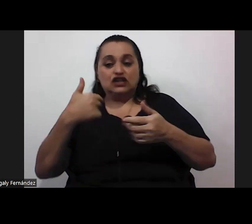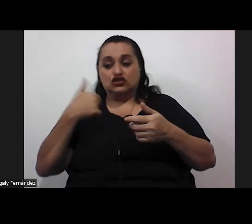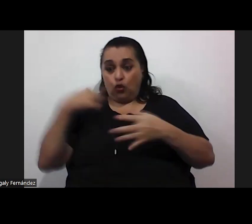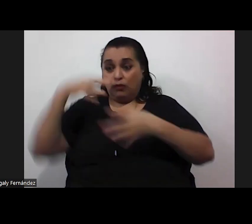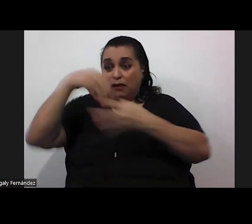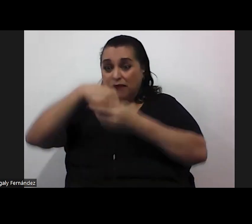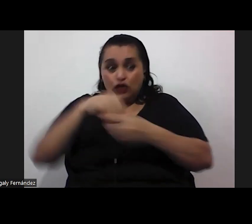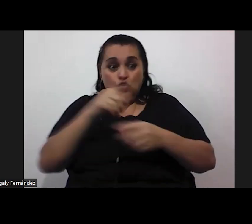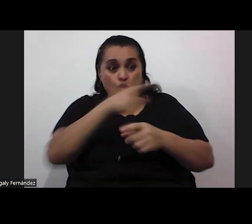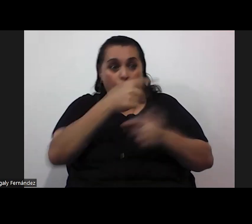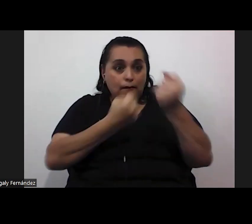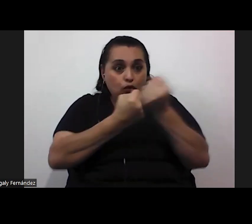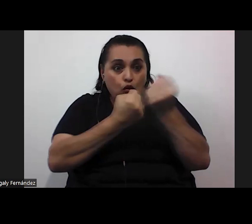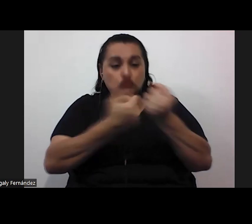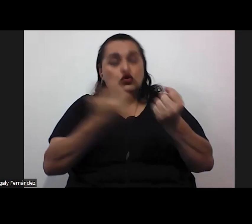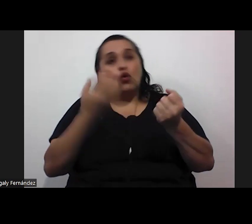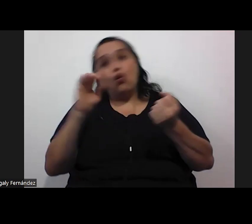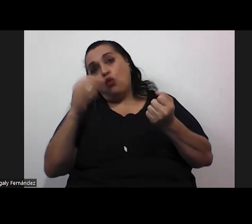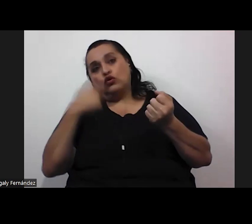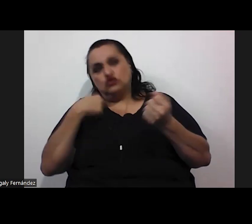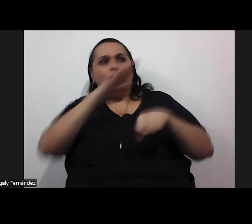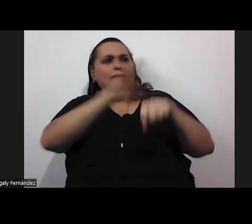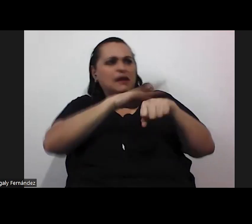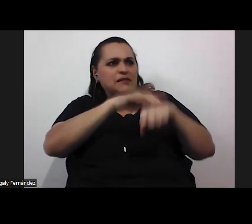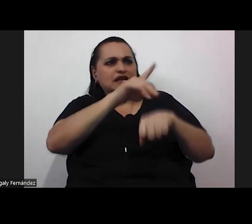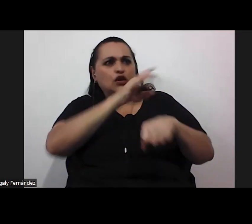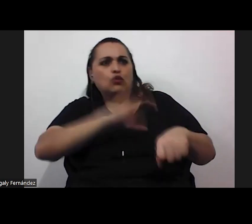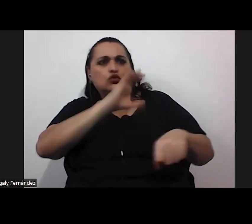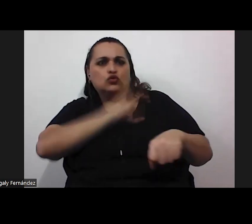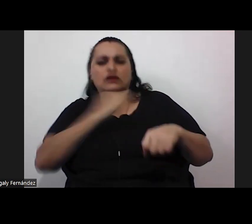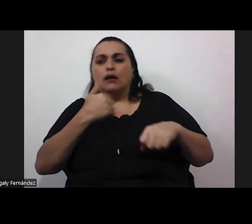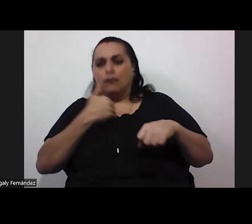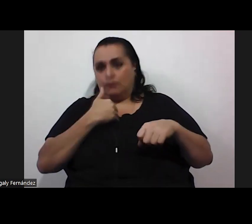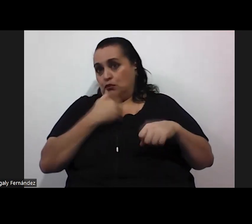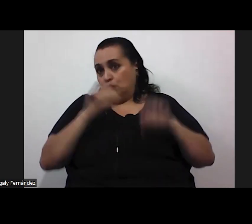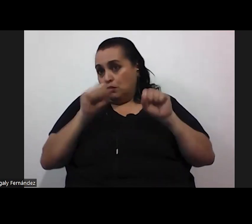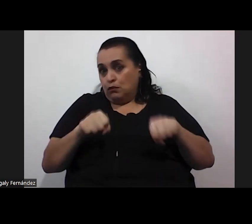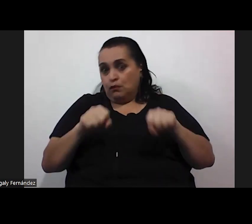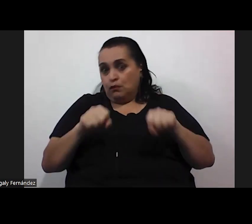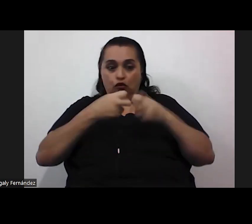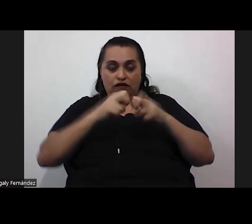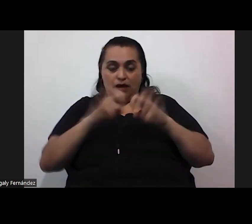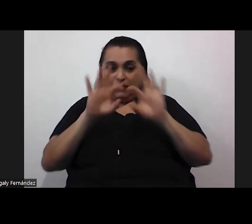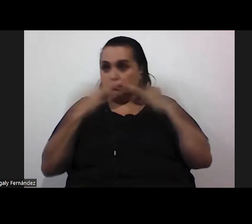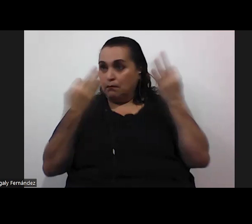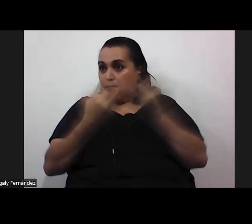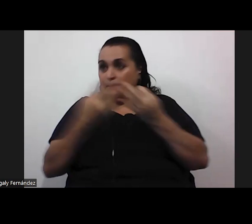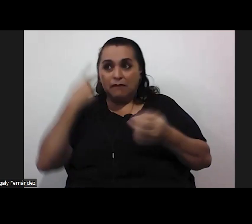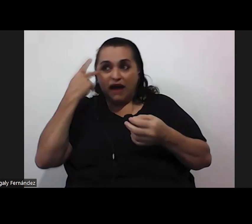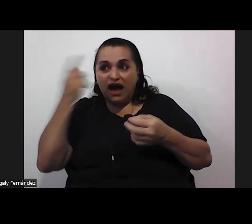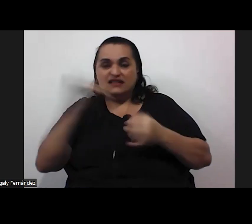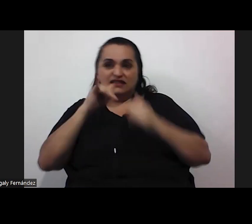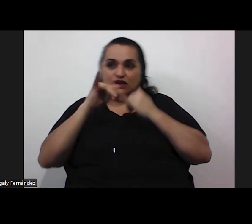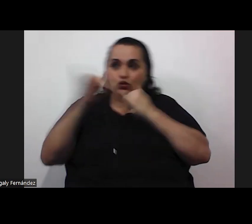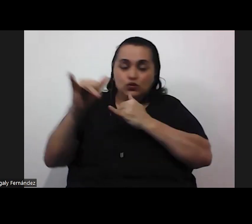en favor de esta persona o le permito ciertos comportamientos podría tener algún problema con los padres de familia que pongan alguna denuncia que pongan alguna